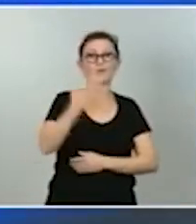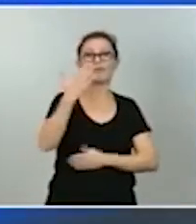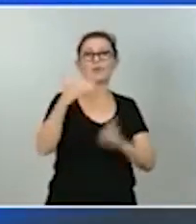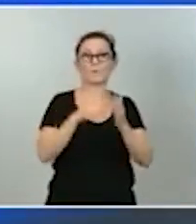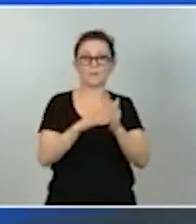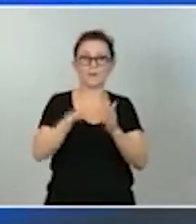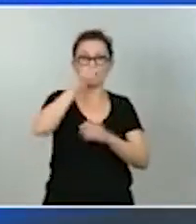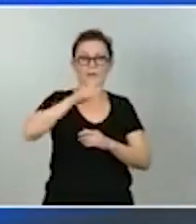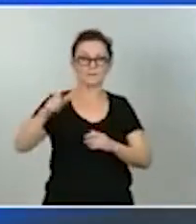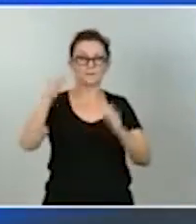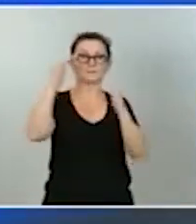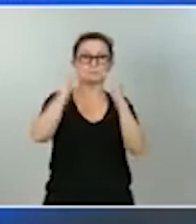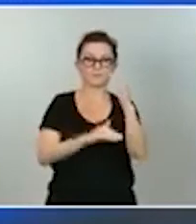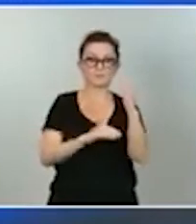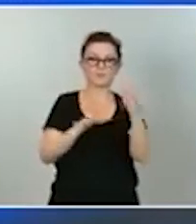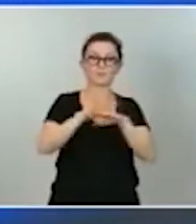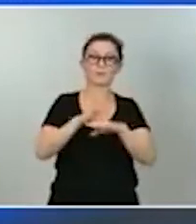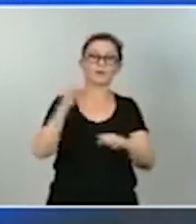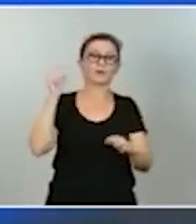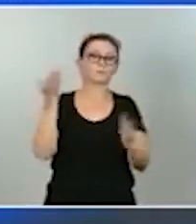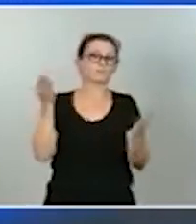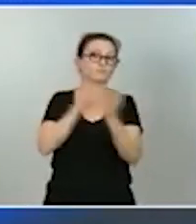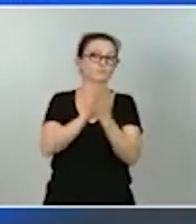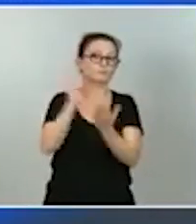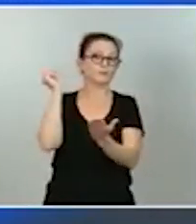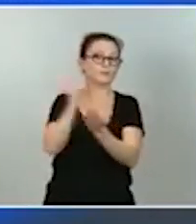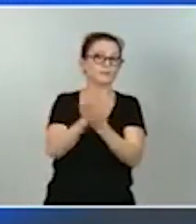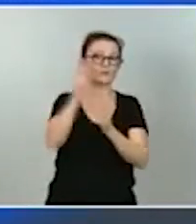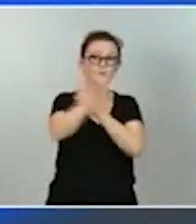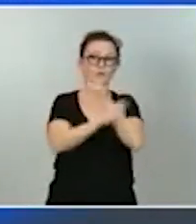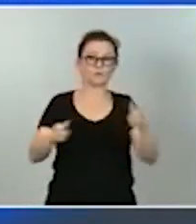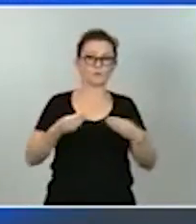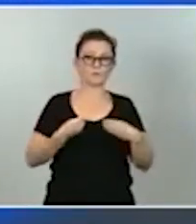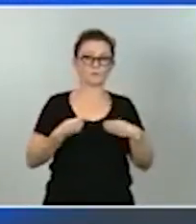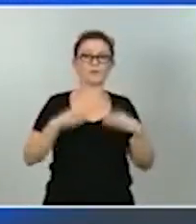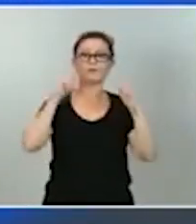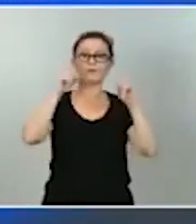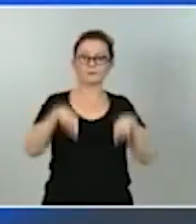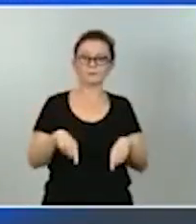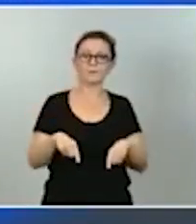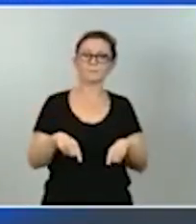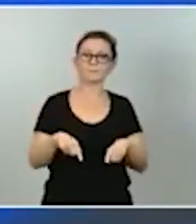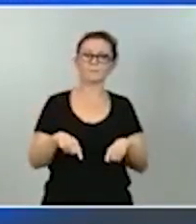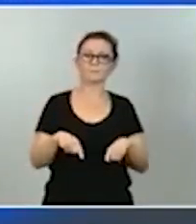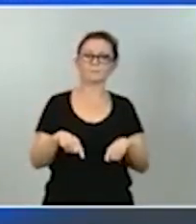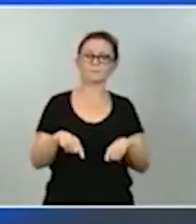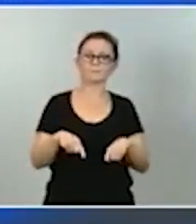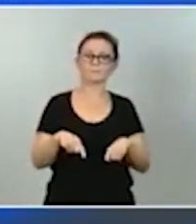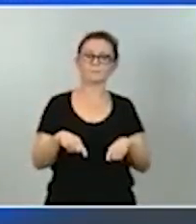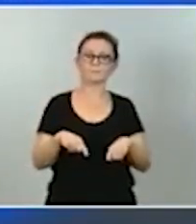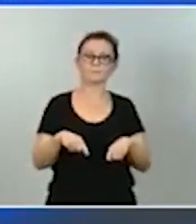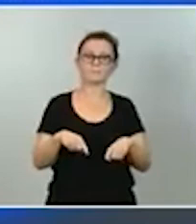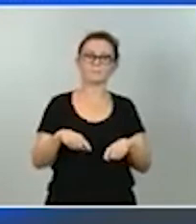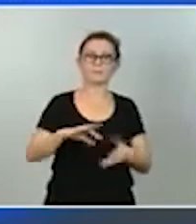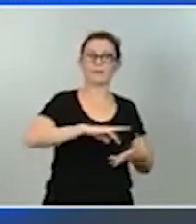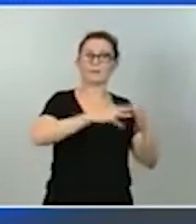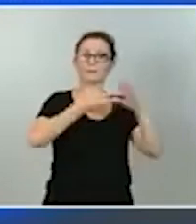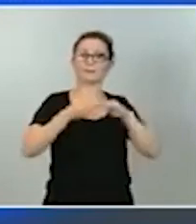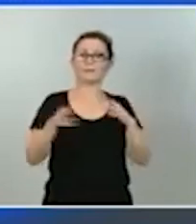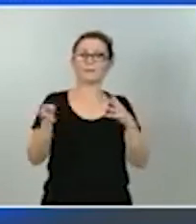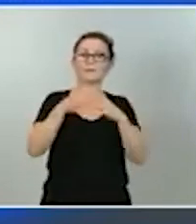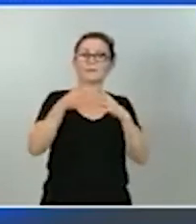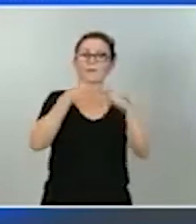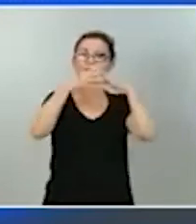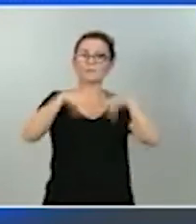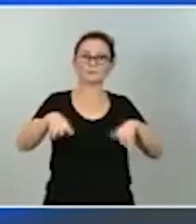afrontar el reto demográfico en política social impulsaremos la rehabilitación y la adaptación de las infraestructuras